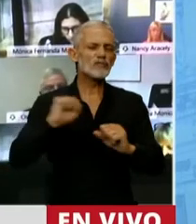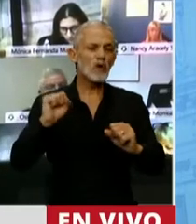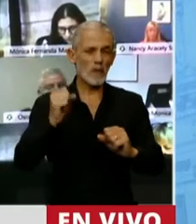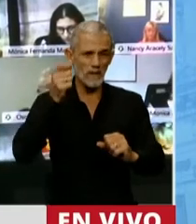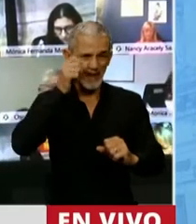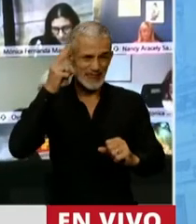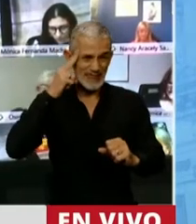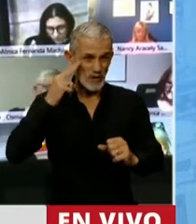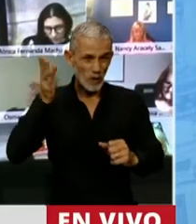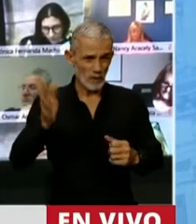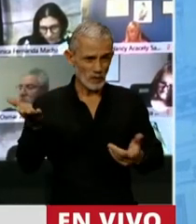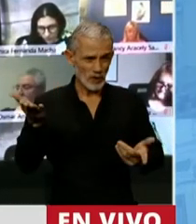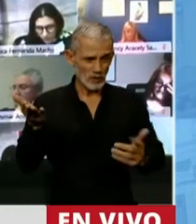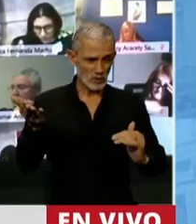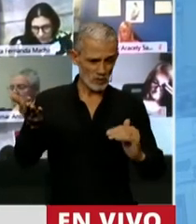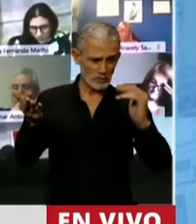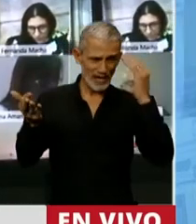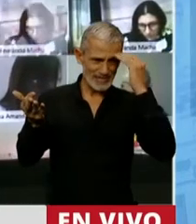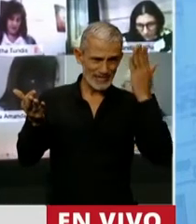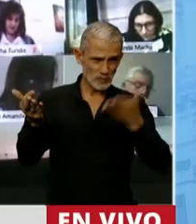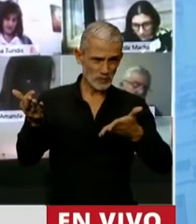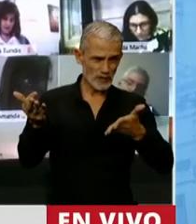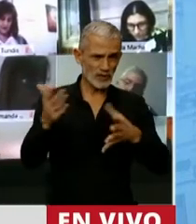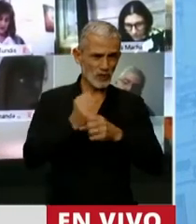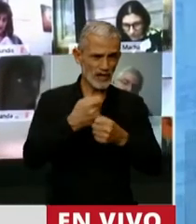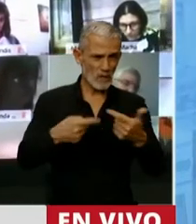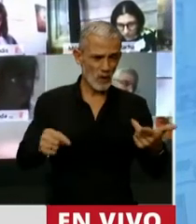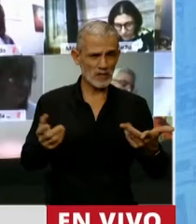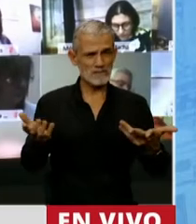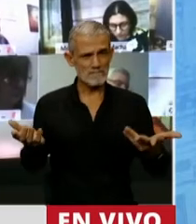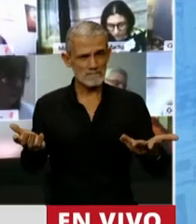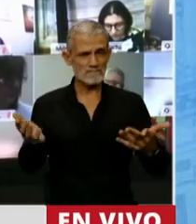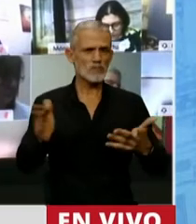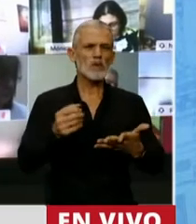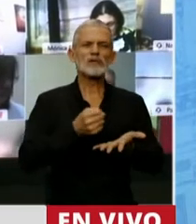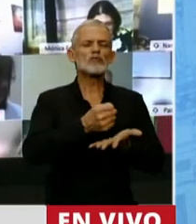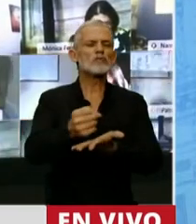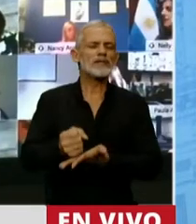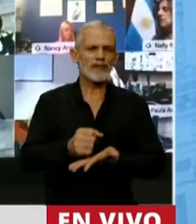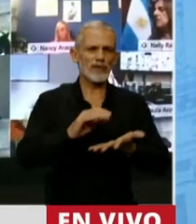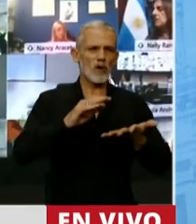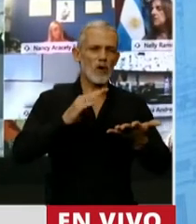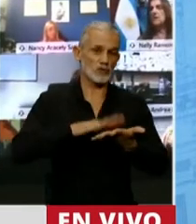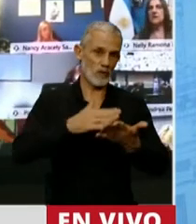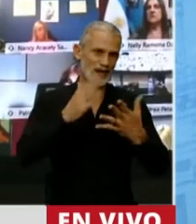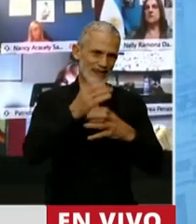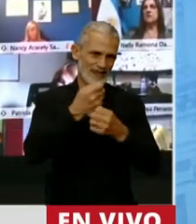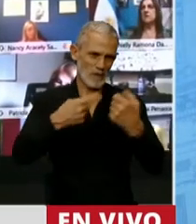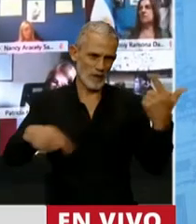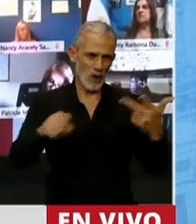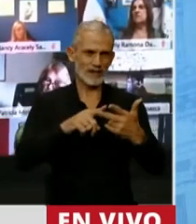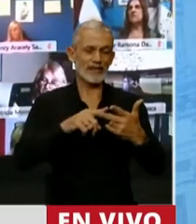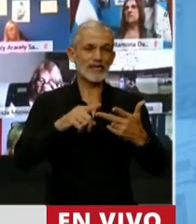29%, con lo cual deja a los subsidios del transporte del interior del país